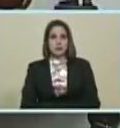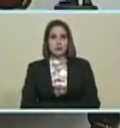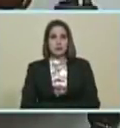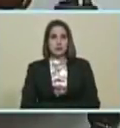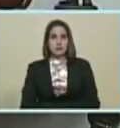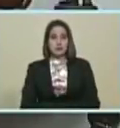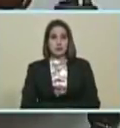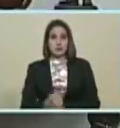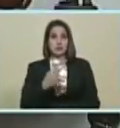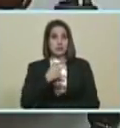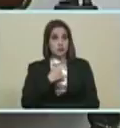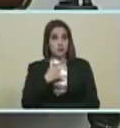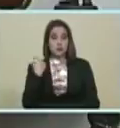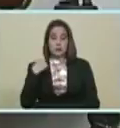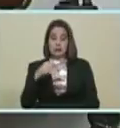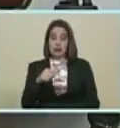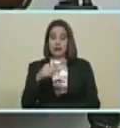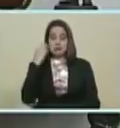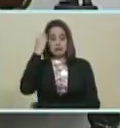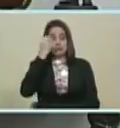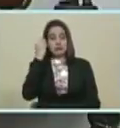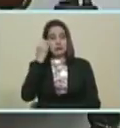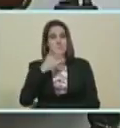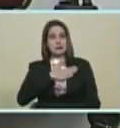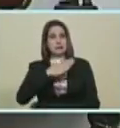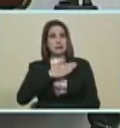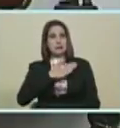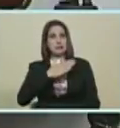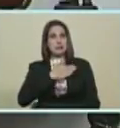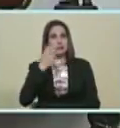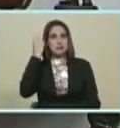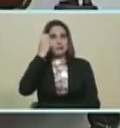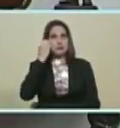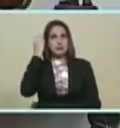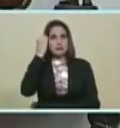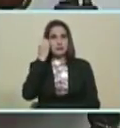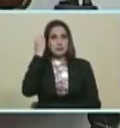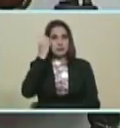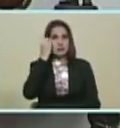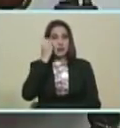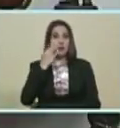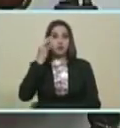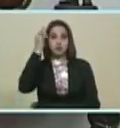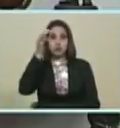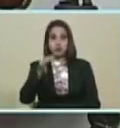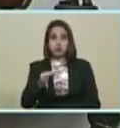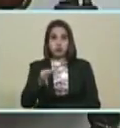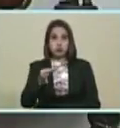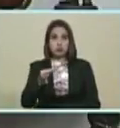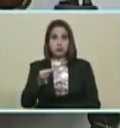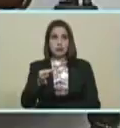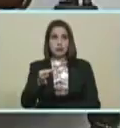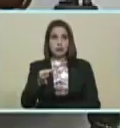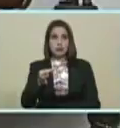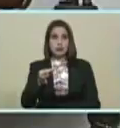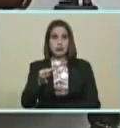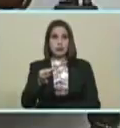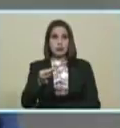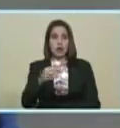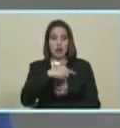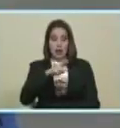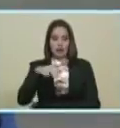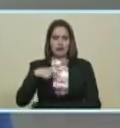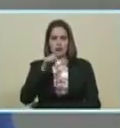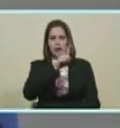...y yo... ...tengo la corazonada... ...y la certeza... ...prácticamente... ...de que